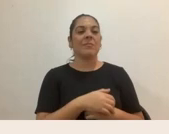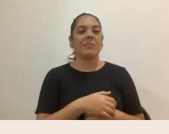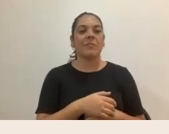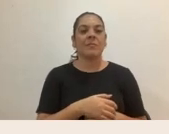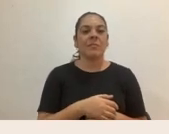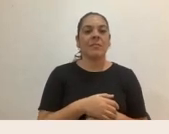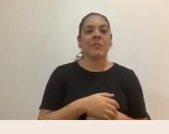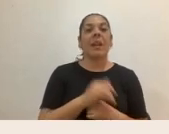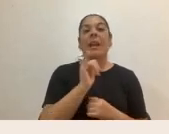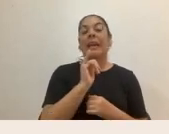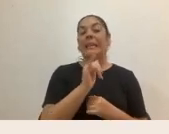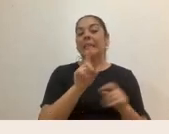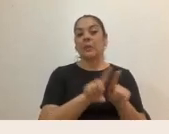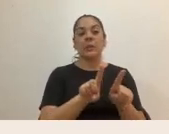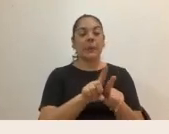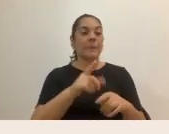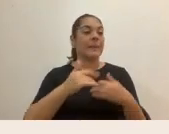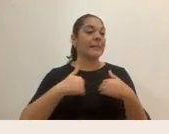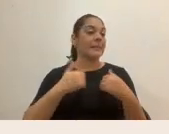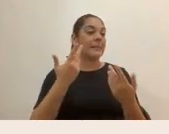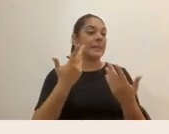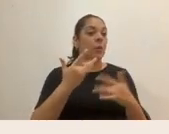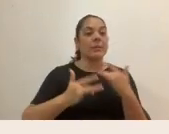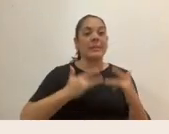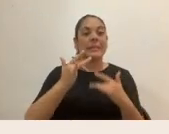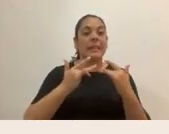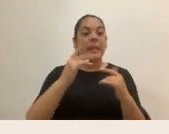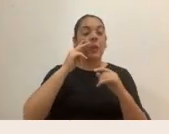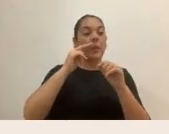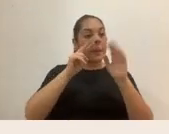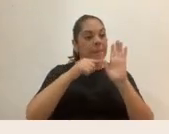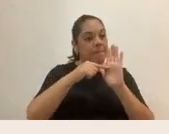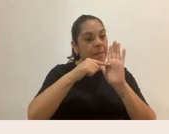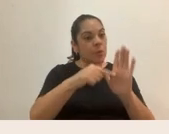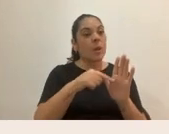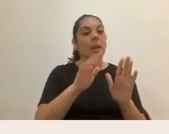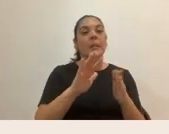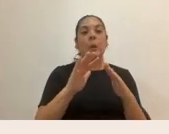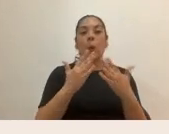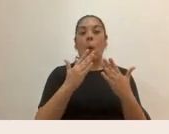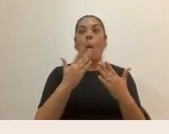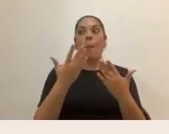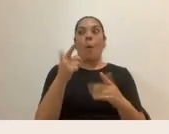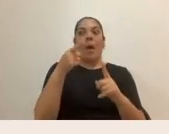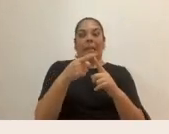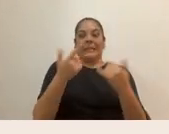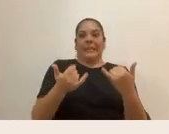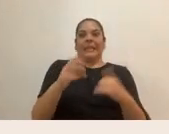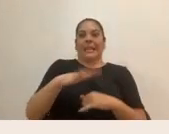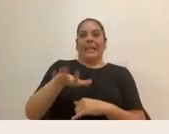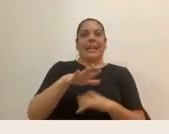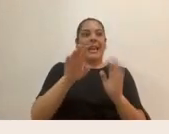también tiene un sentido, un sentido bien importante de visualizar cómo hasta en estos pequeños espacios